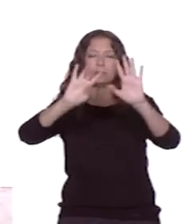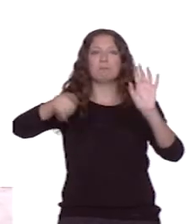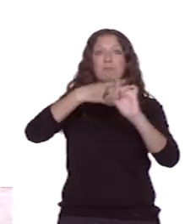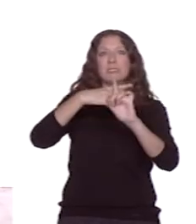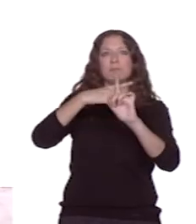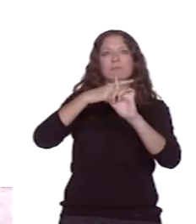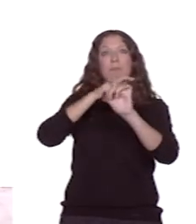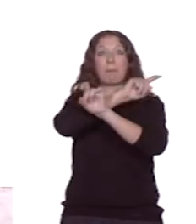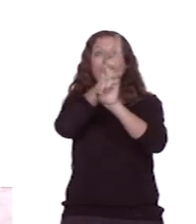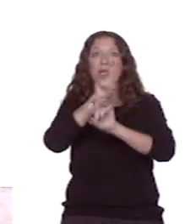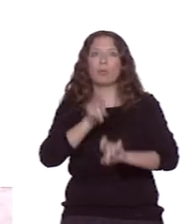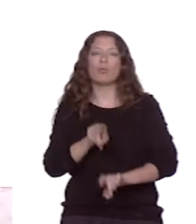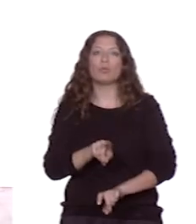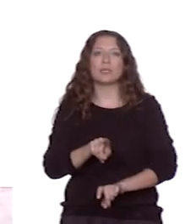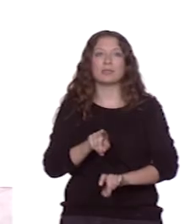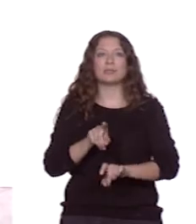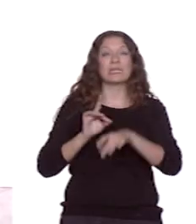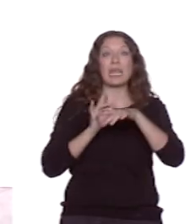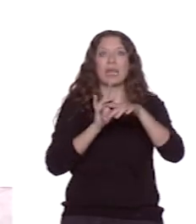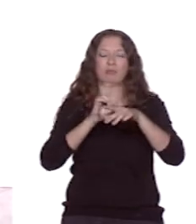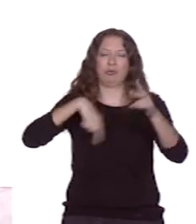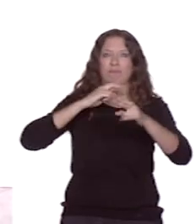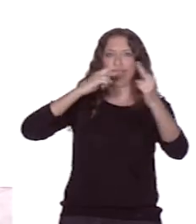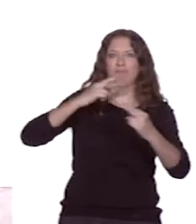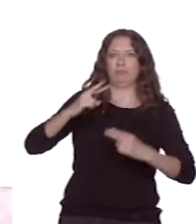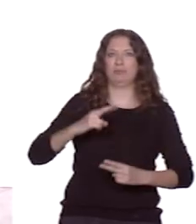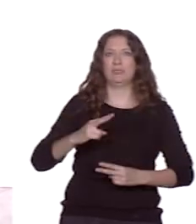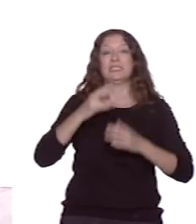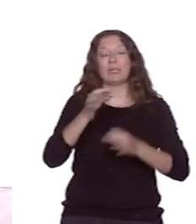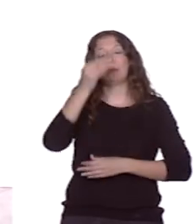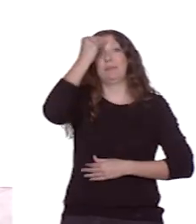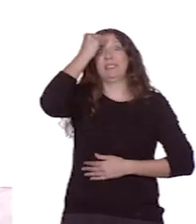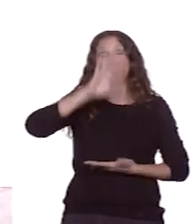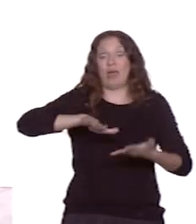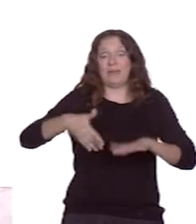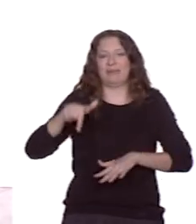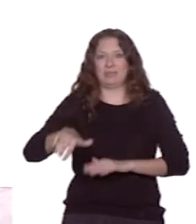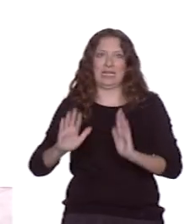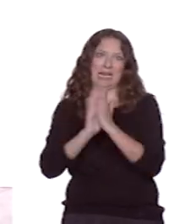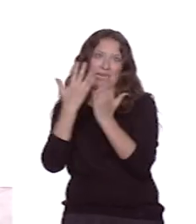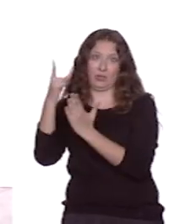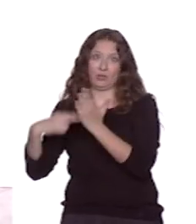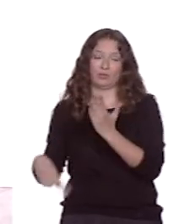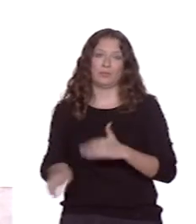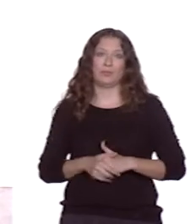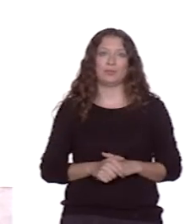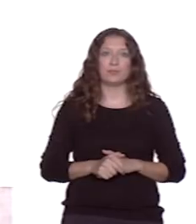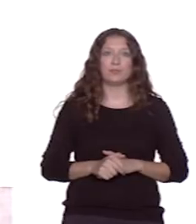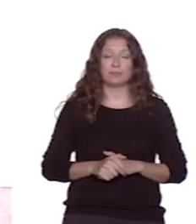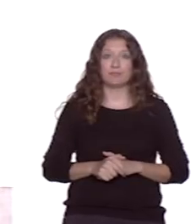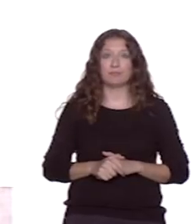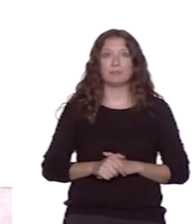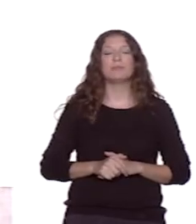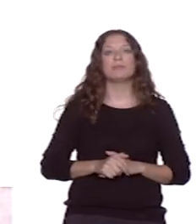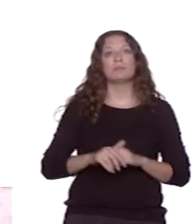preguntas por las que el árbol nos va guiando, aplicada a este lector. En otra serie de vídeos, además de